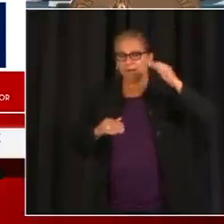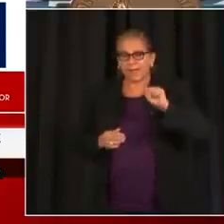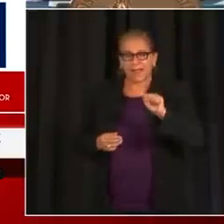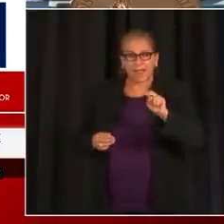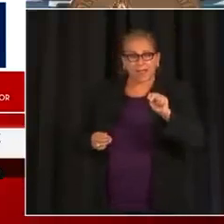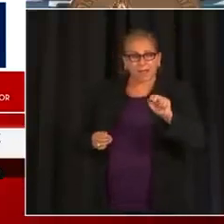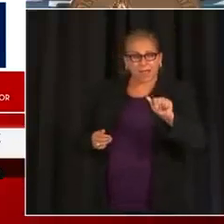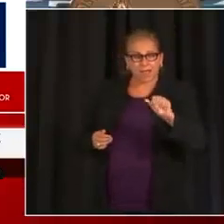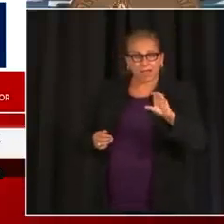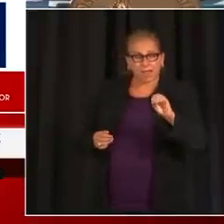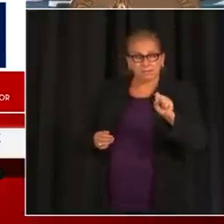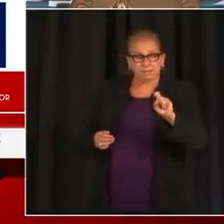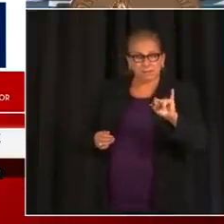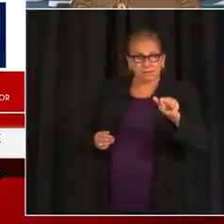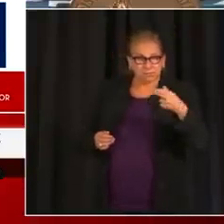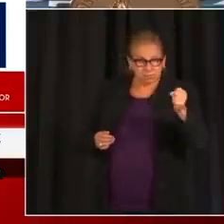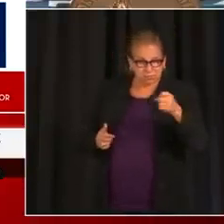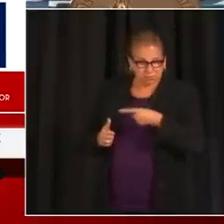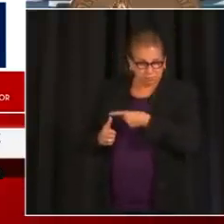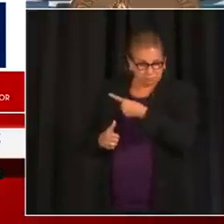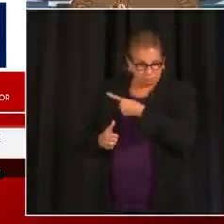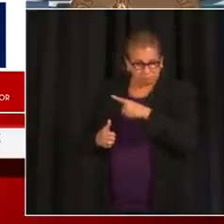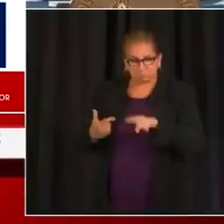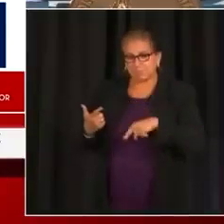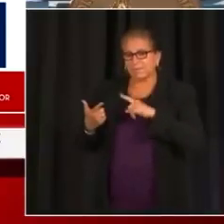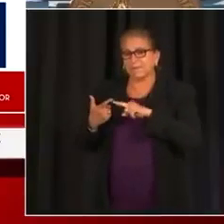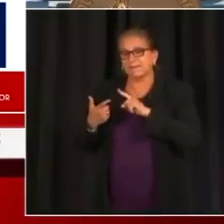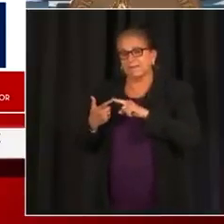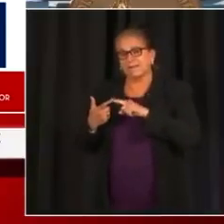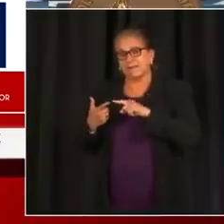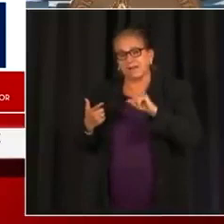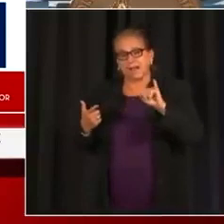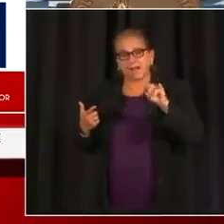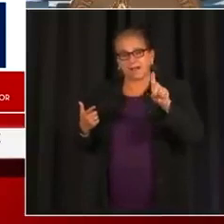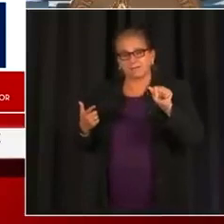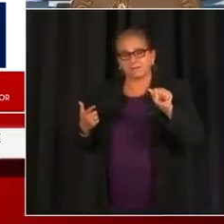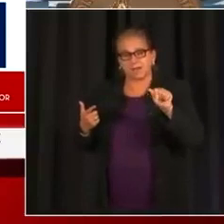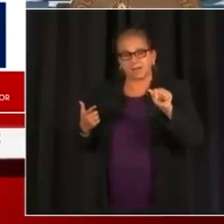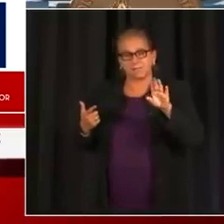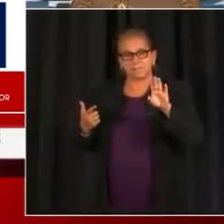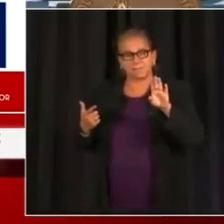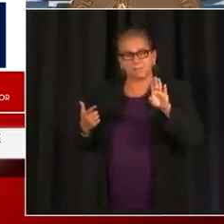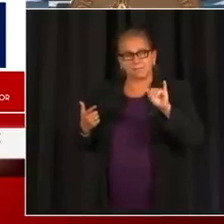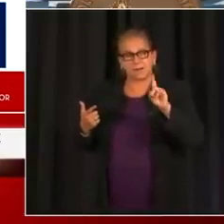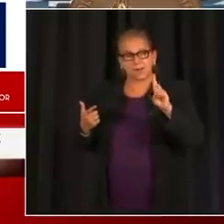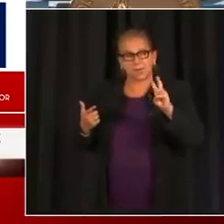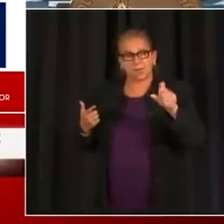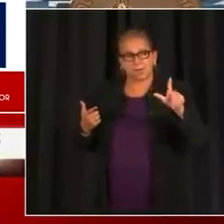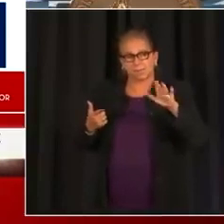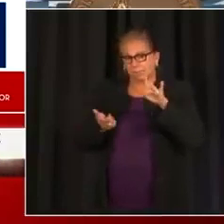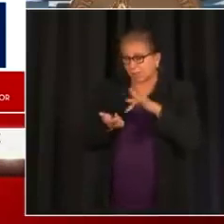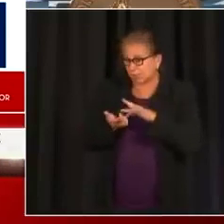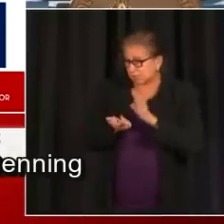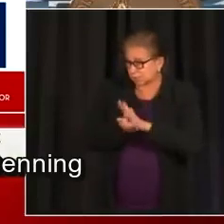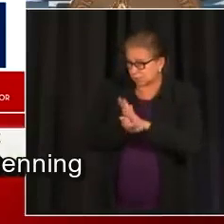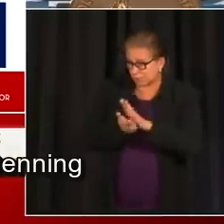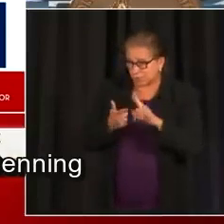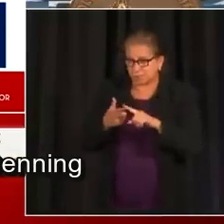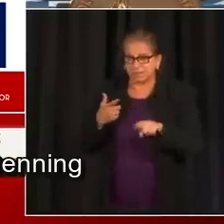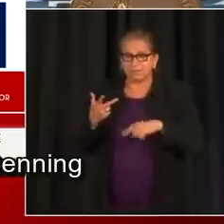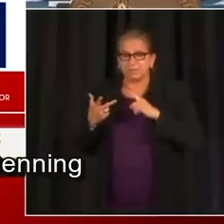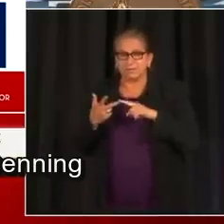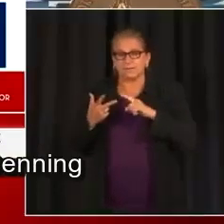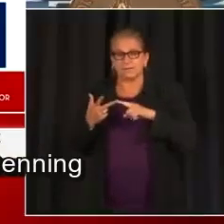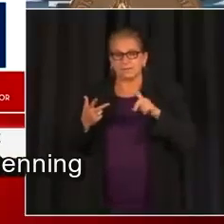más en la secundaria Nacostia, en la circunscripción 8, en la escuela intermedia Aira B. Wells, en la 4, en la